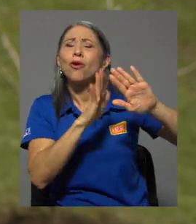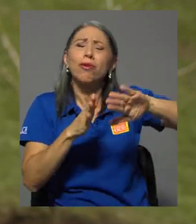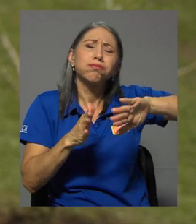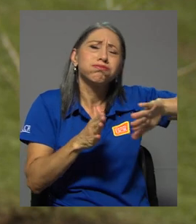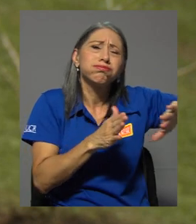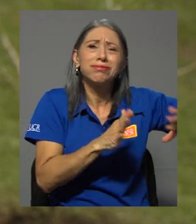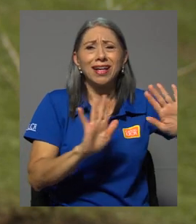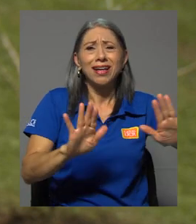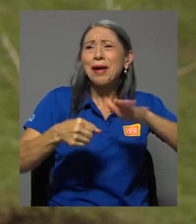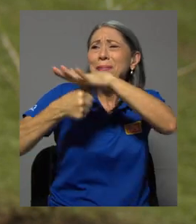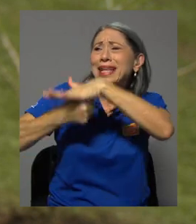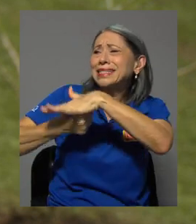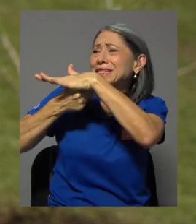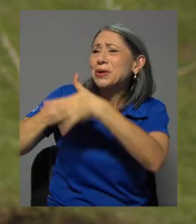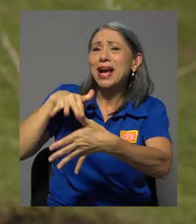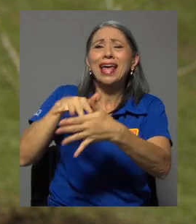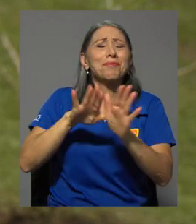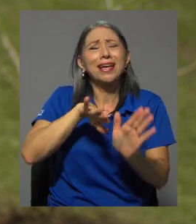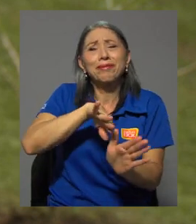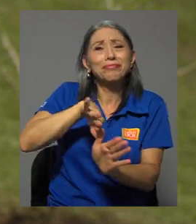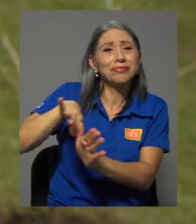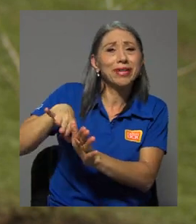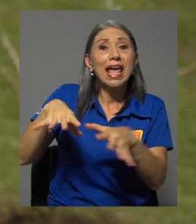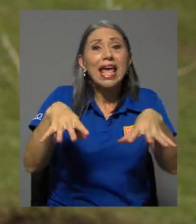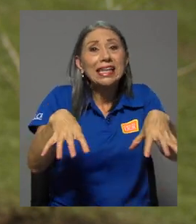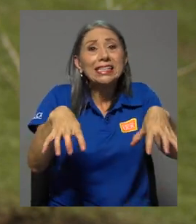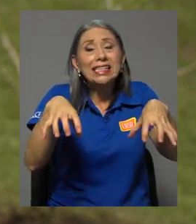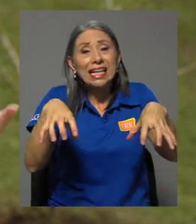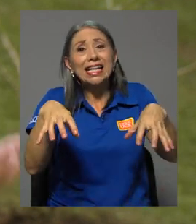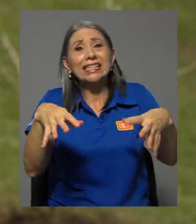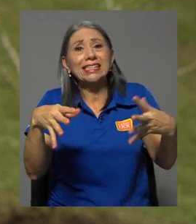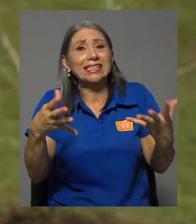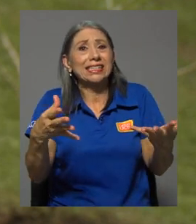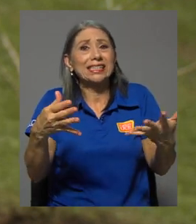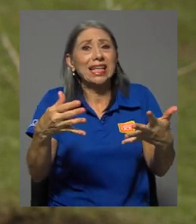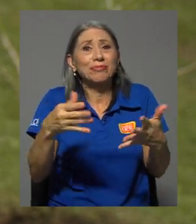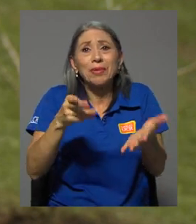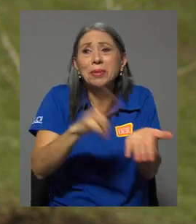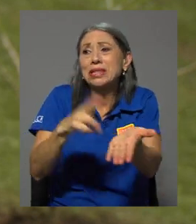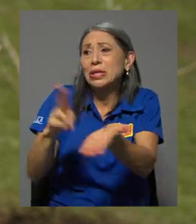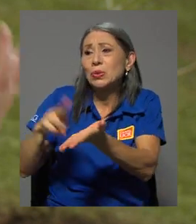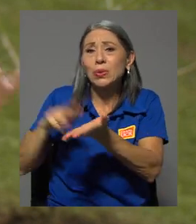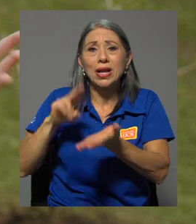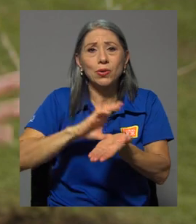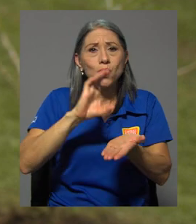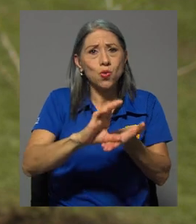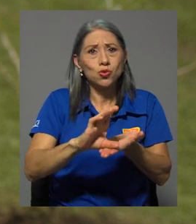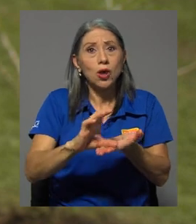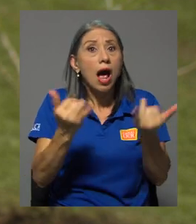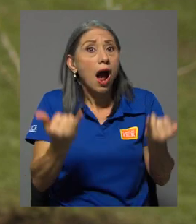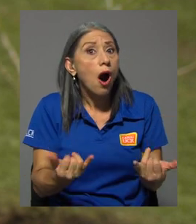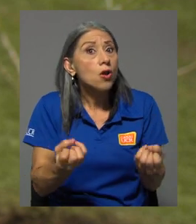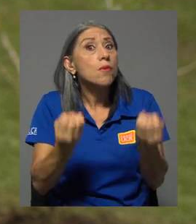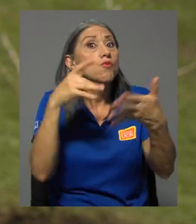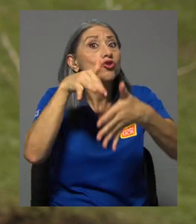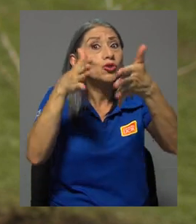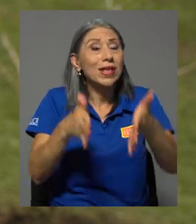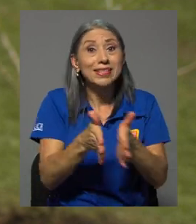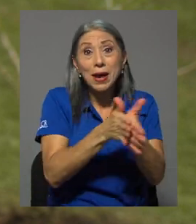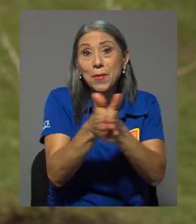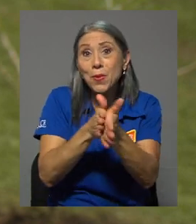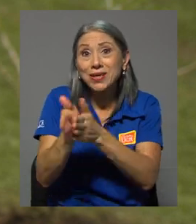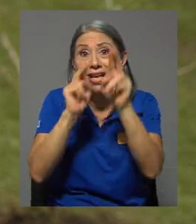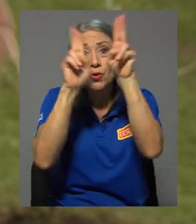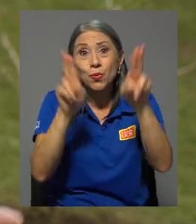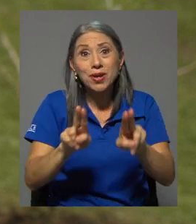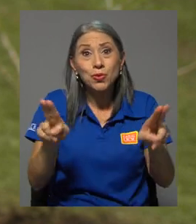la presión académica el estrés que genera por ejemplo si llevar cierto número de cursos más que muchos estudiantes están aprovechando la virtualidad